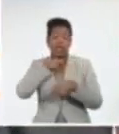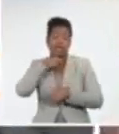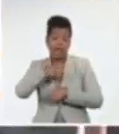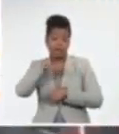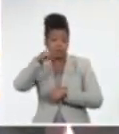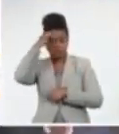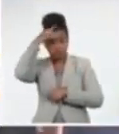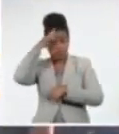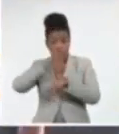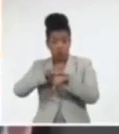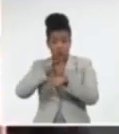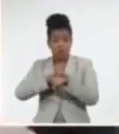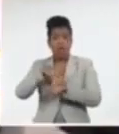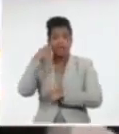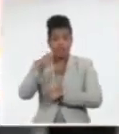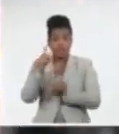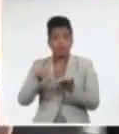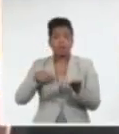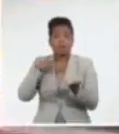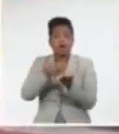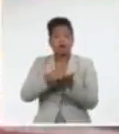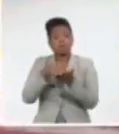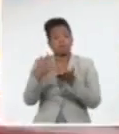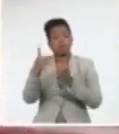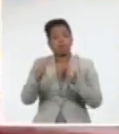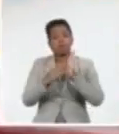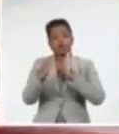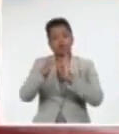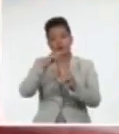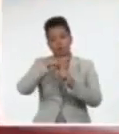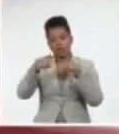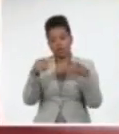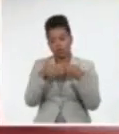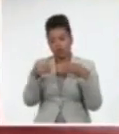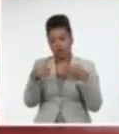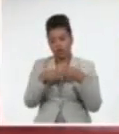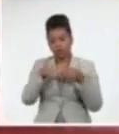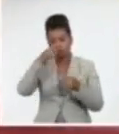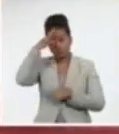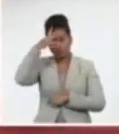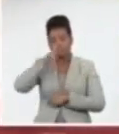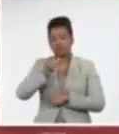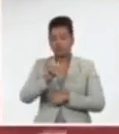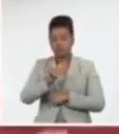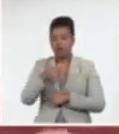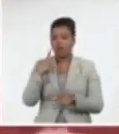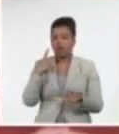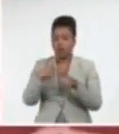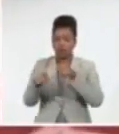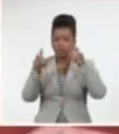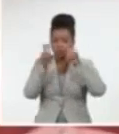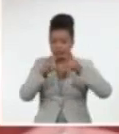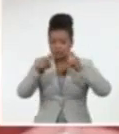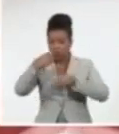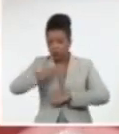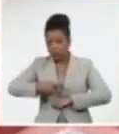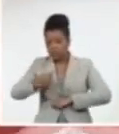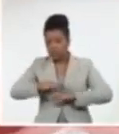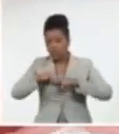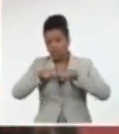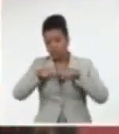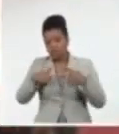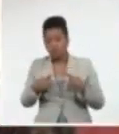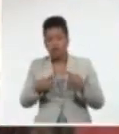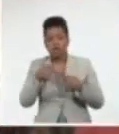deberá pagar multas por un millón y medio de dólares. Trump encara otras indagaciones judiciales por sus manejos